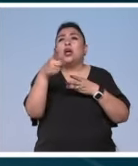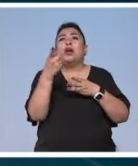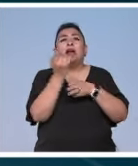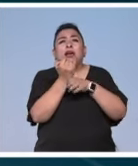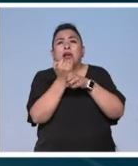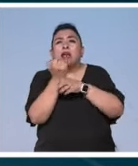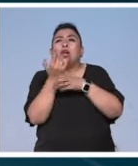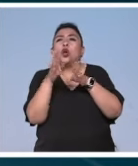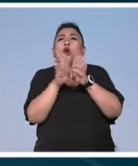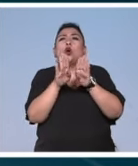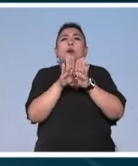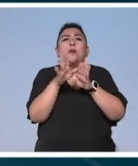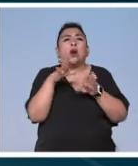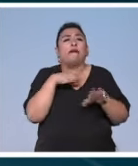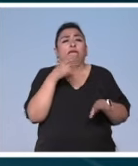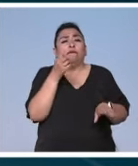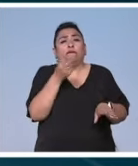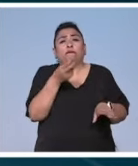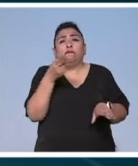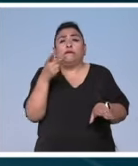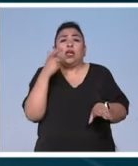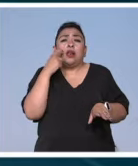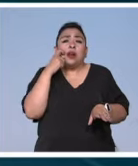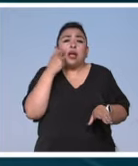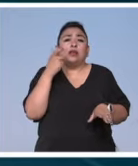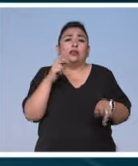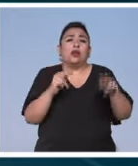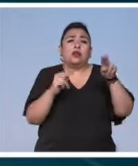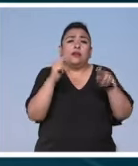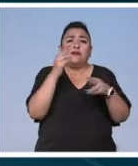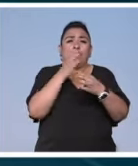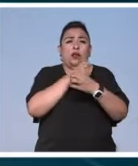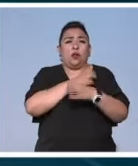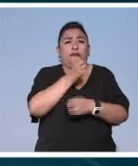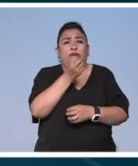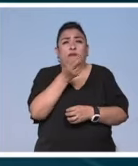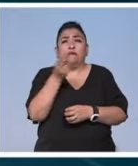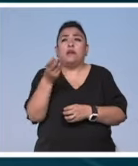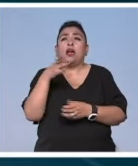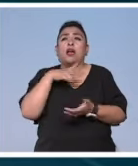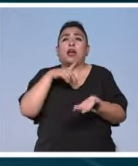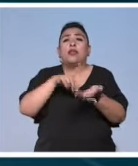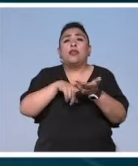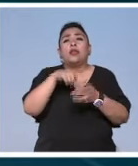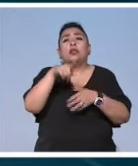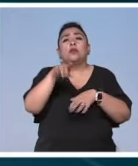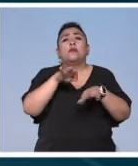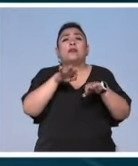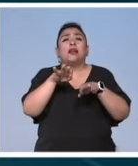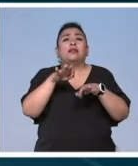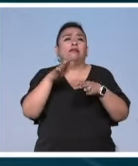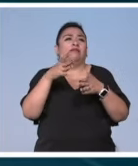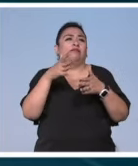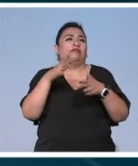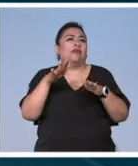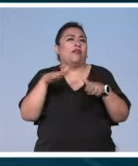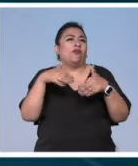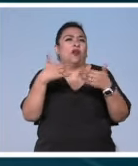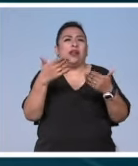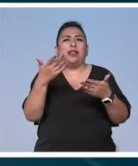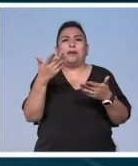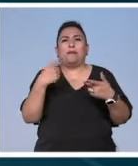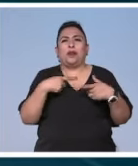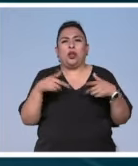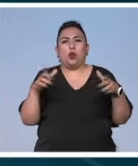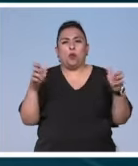exploran cómo operan los privilegios raciales de clase y de educación que exhiben las prácticas extractivistas el fenómeno de la